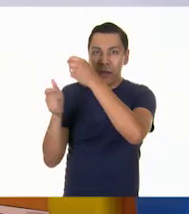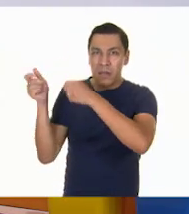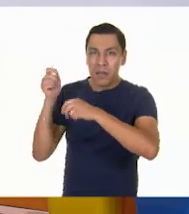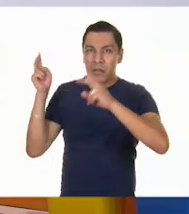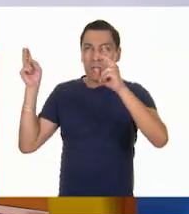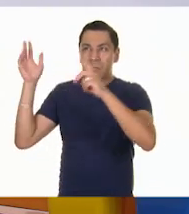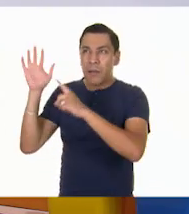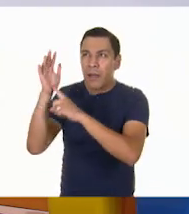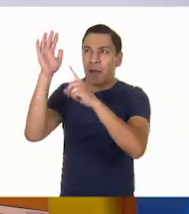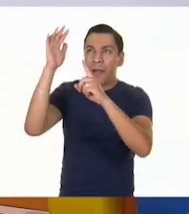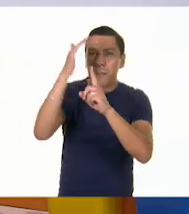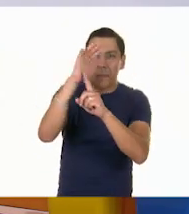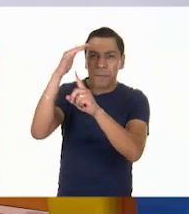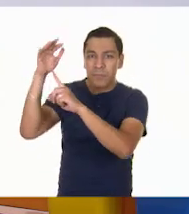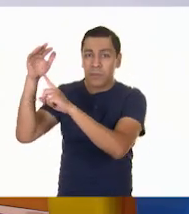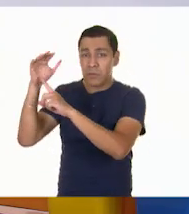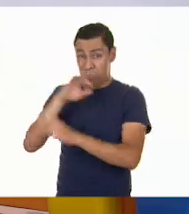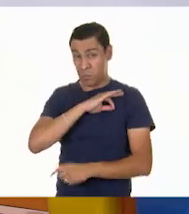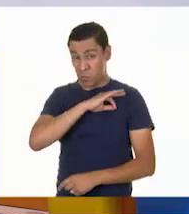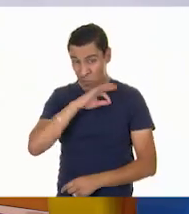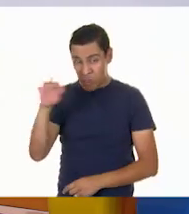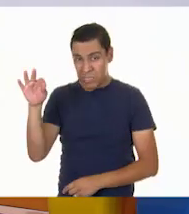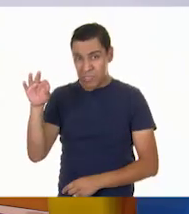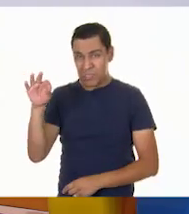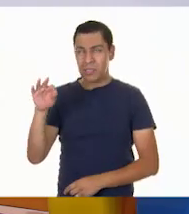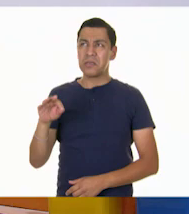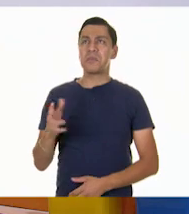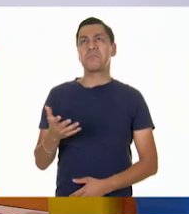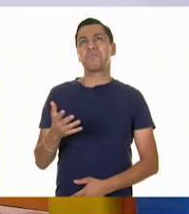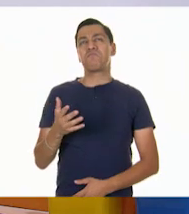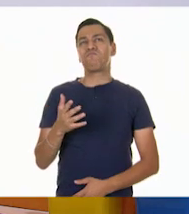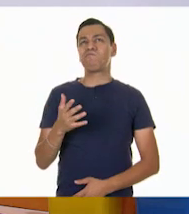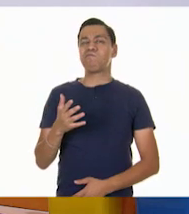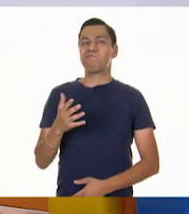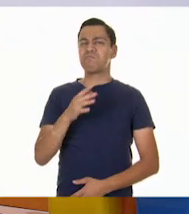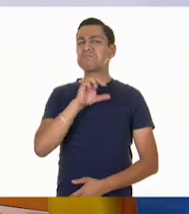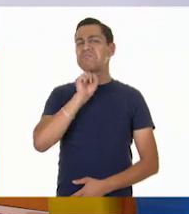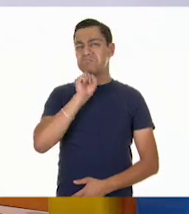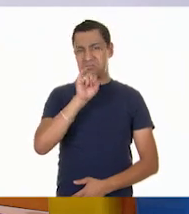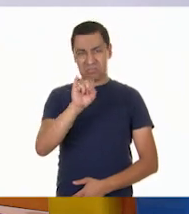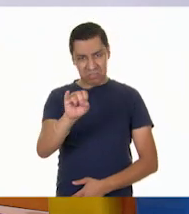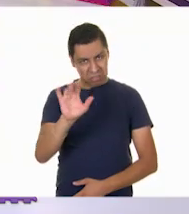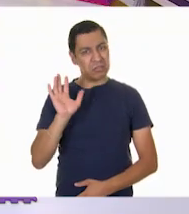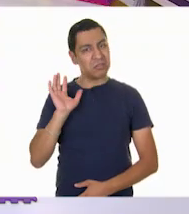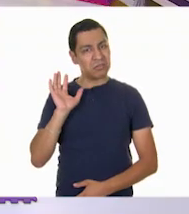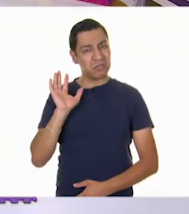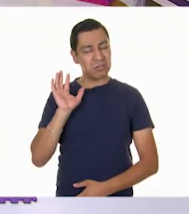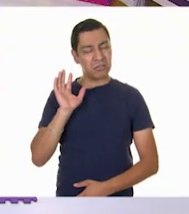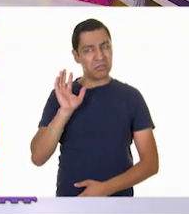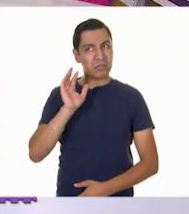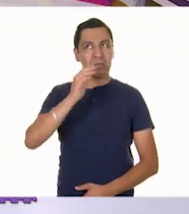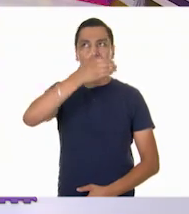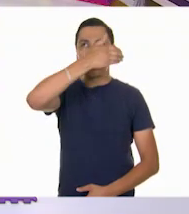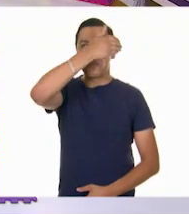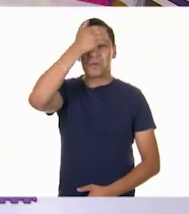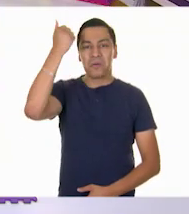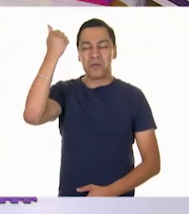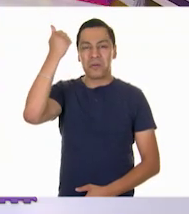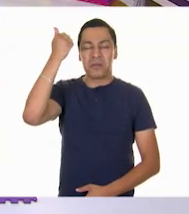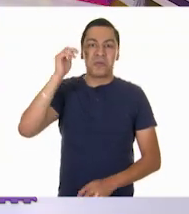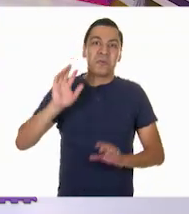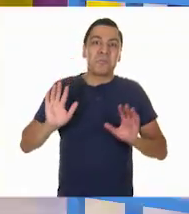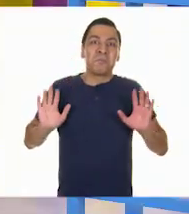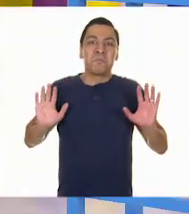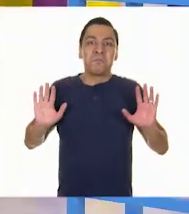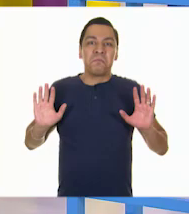espacio? Pues sí, porque hay espacio. No, sí. Ay, no sé, la verdad no sé. No te preocupes.